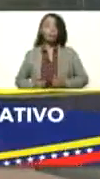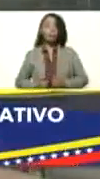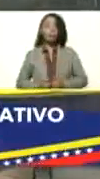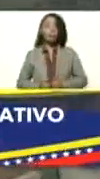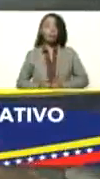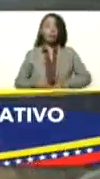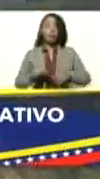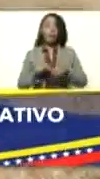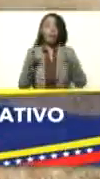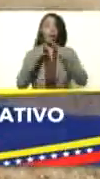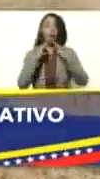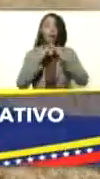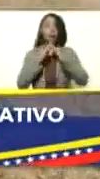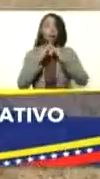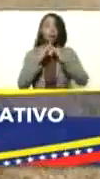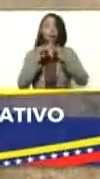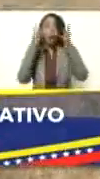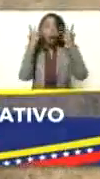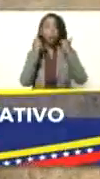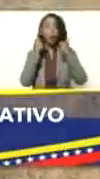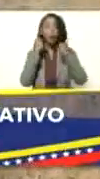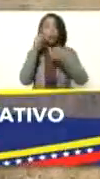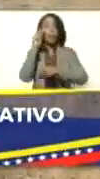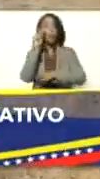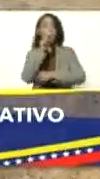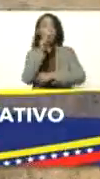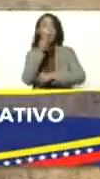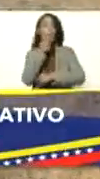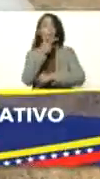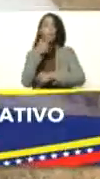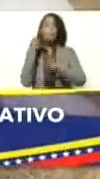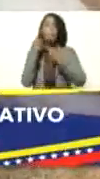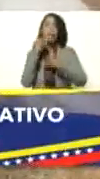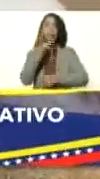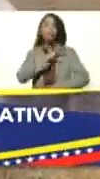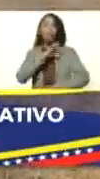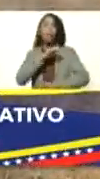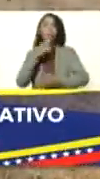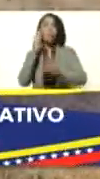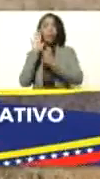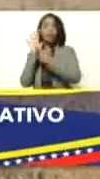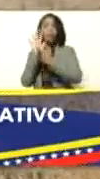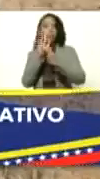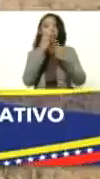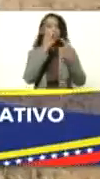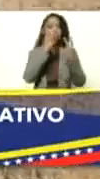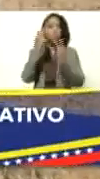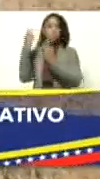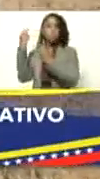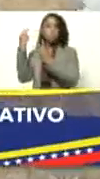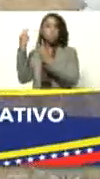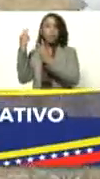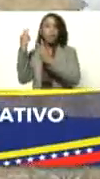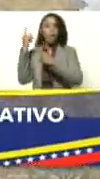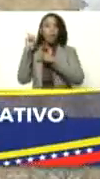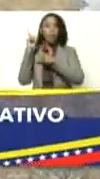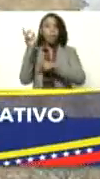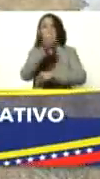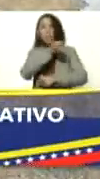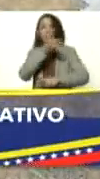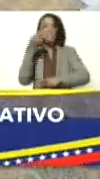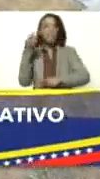granja Mirabella, para socializar, para visualizar, una extraordinaria